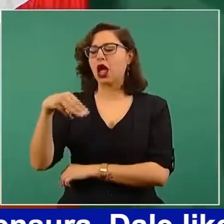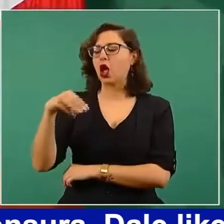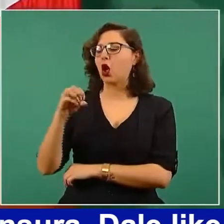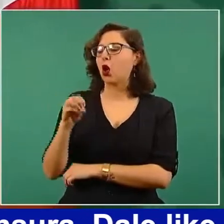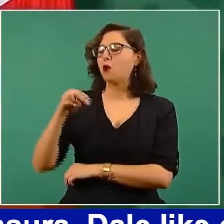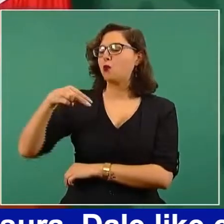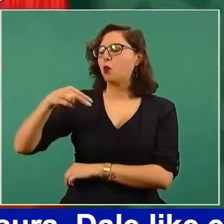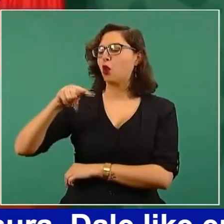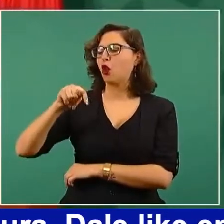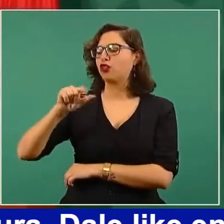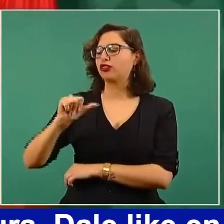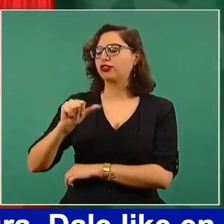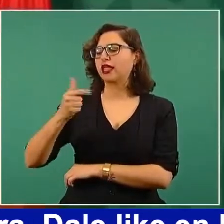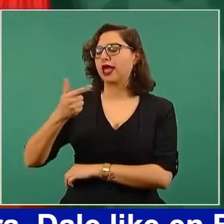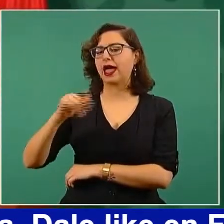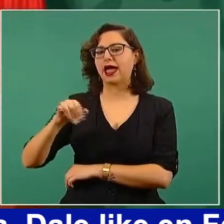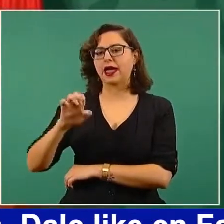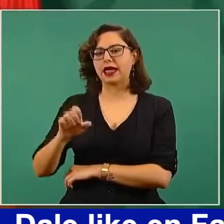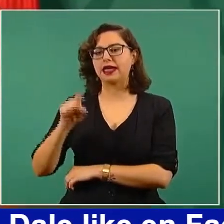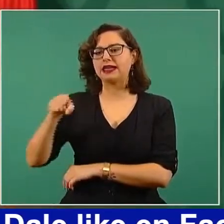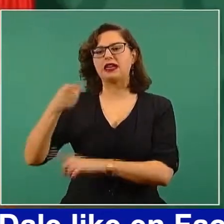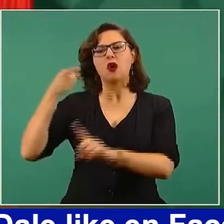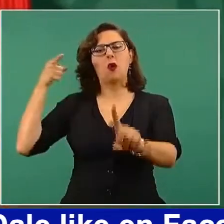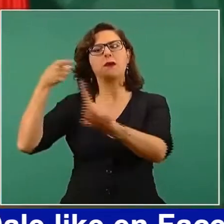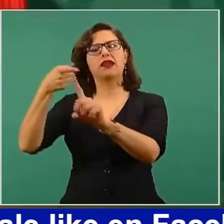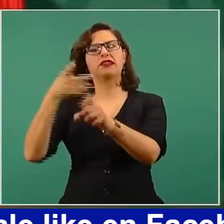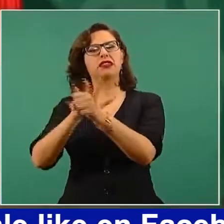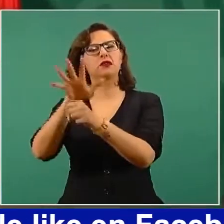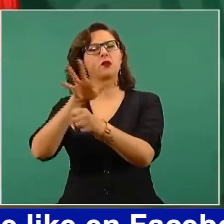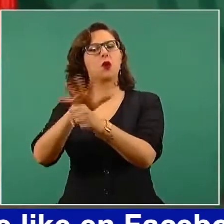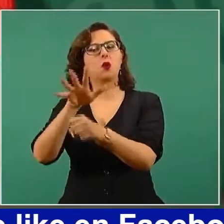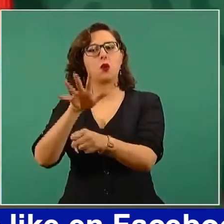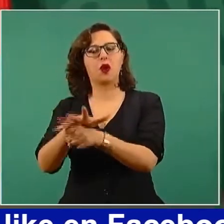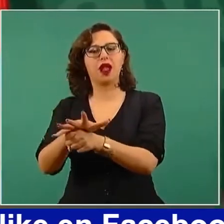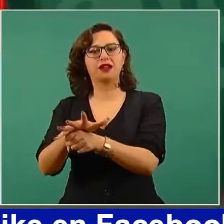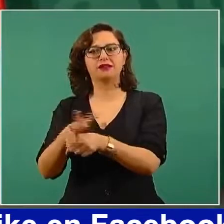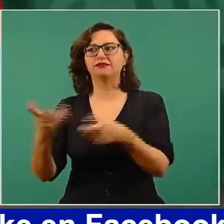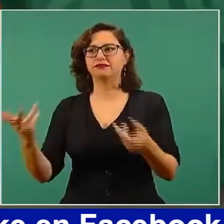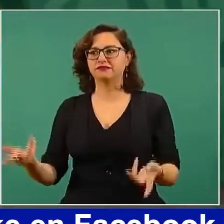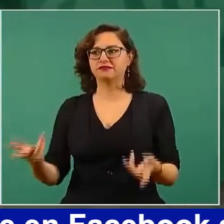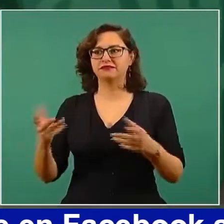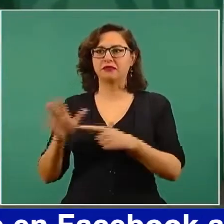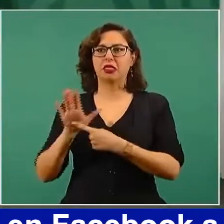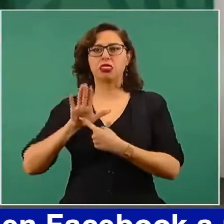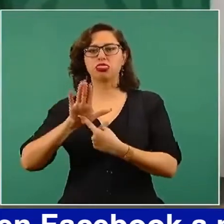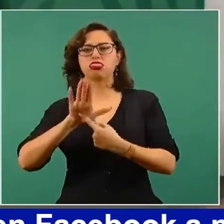a la opinión pública, a la gente.